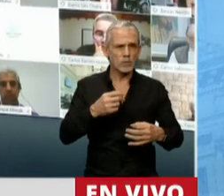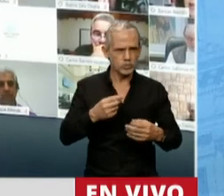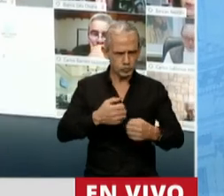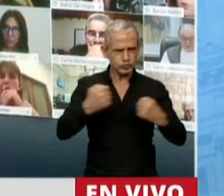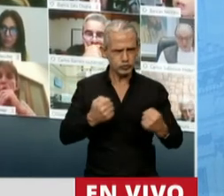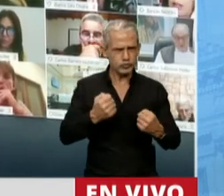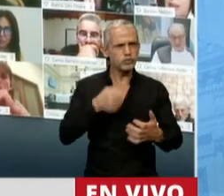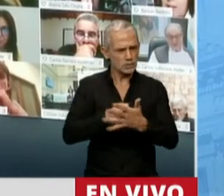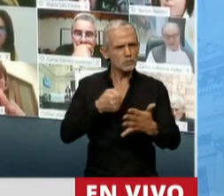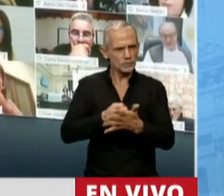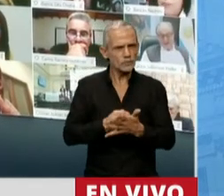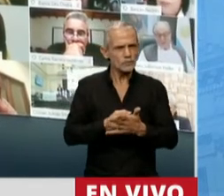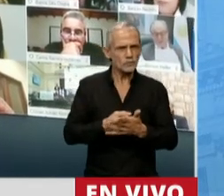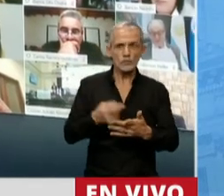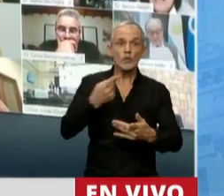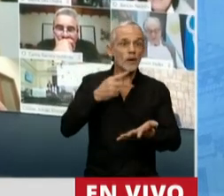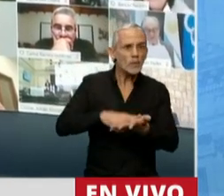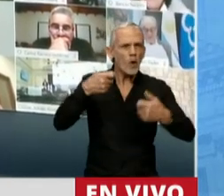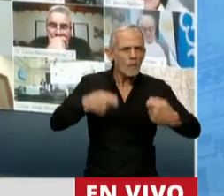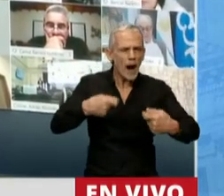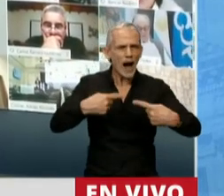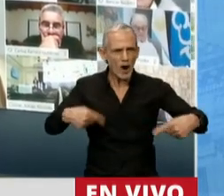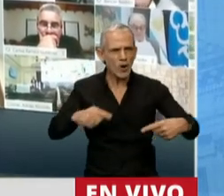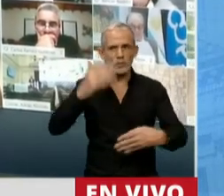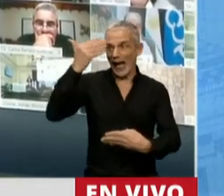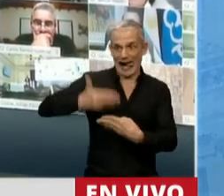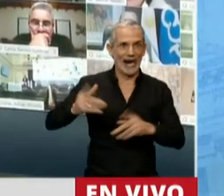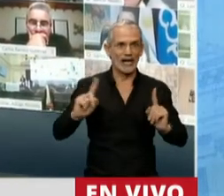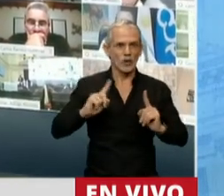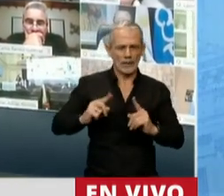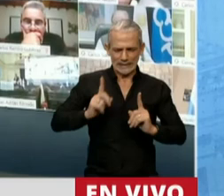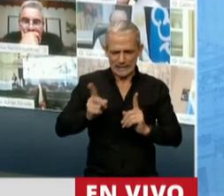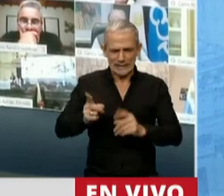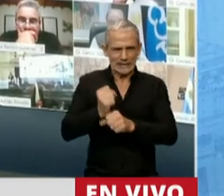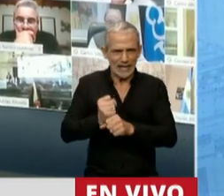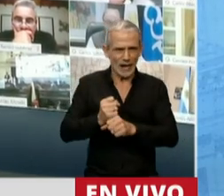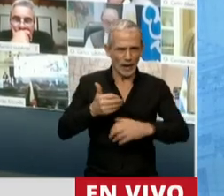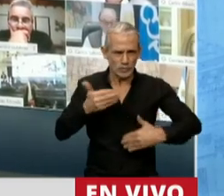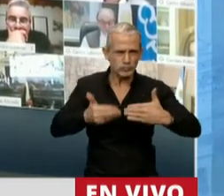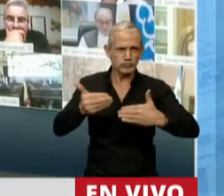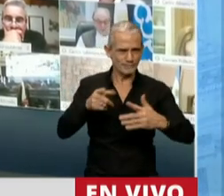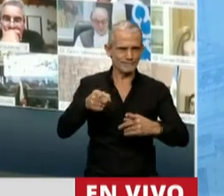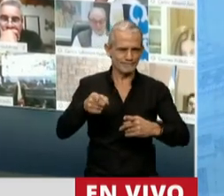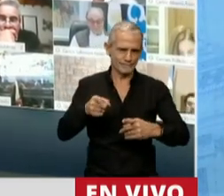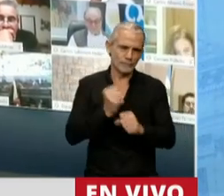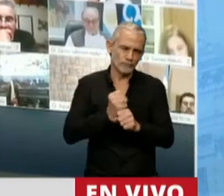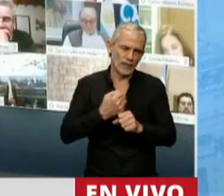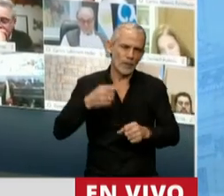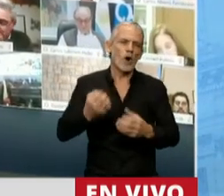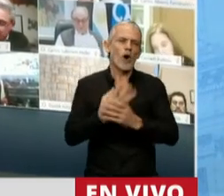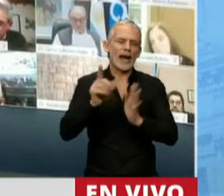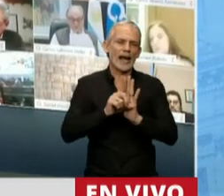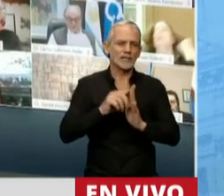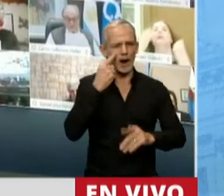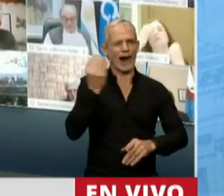Premiar a los que están haciendo lo imposible para no bajar las persianas y sostener el laburo. Para eso tenemos que legislar. No para